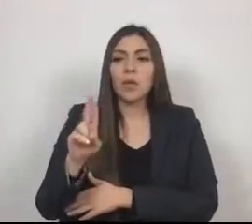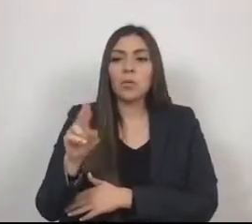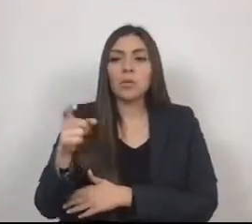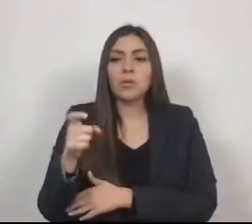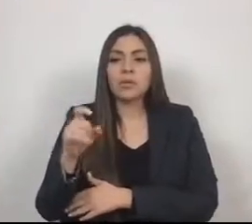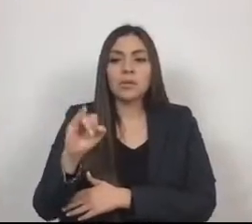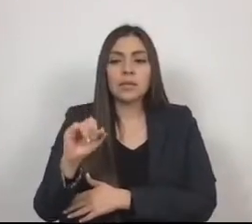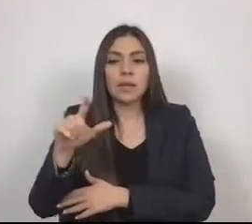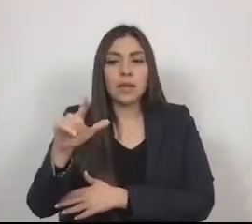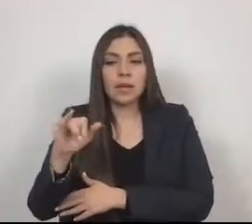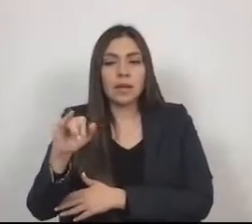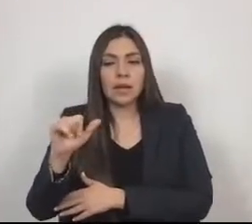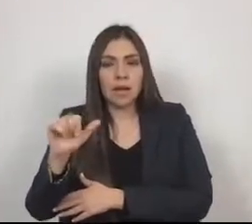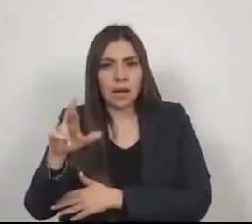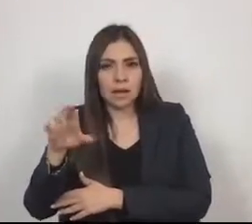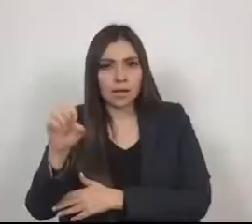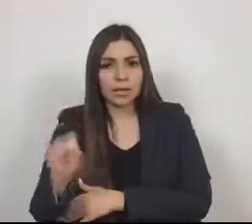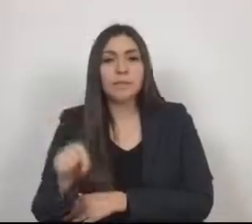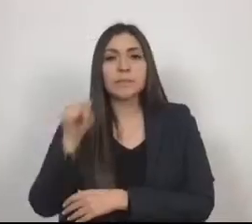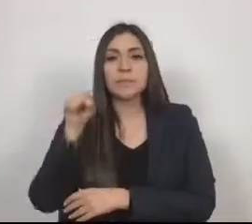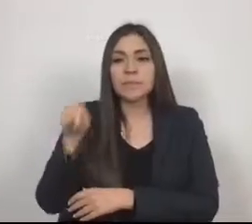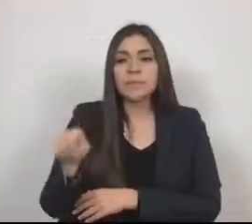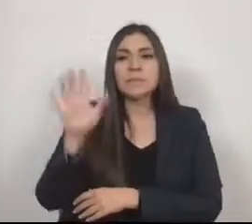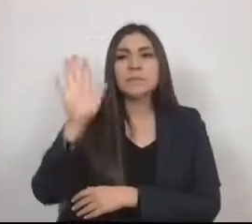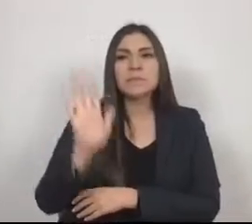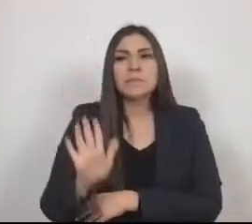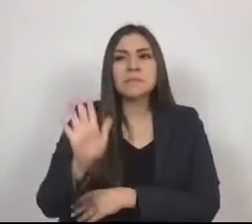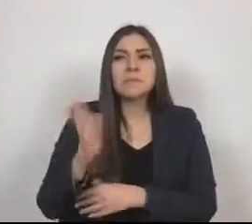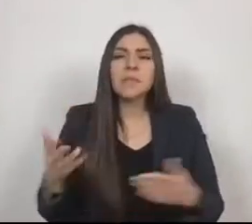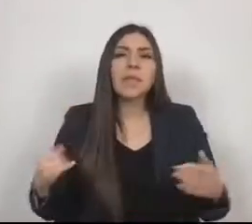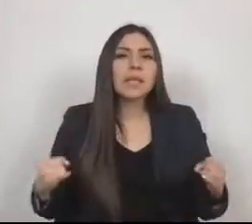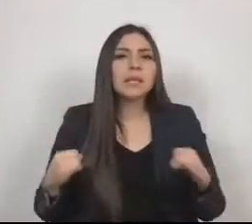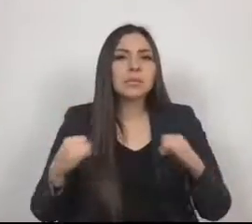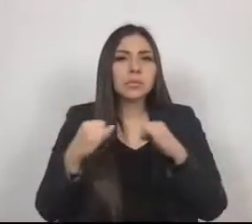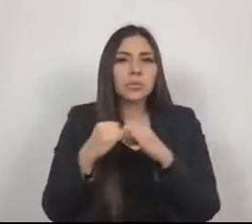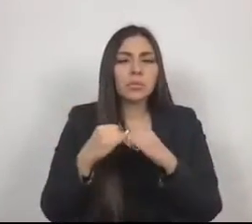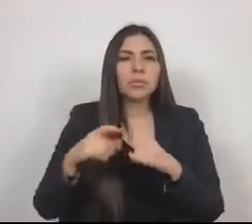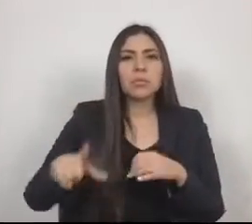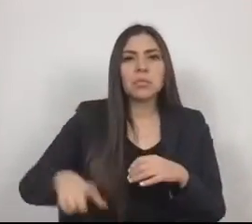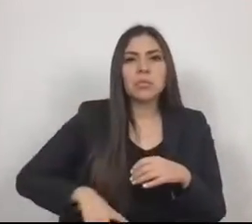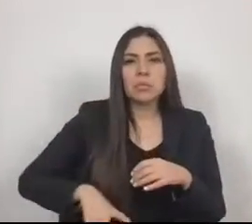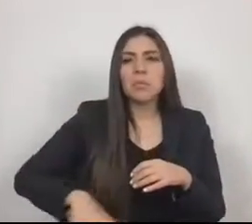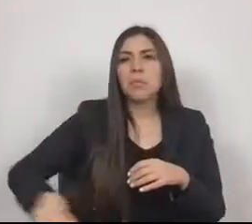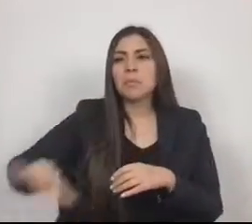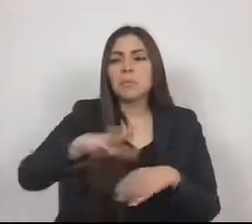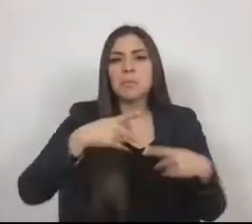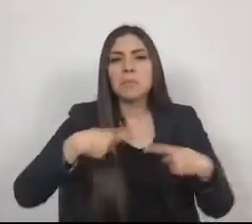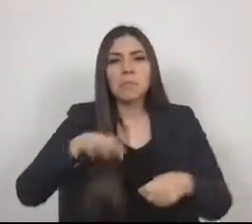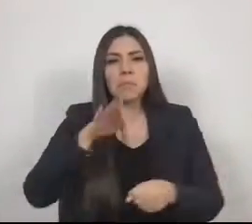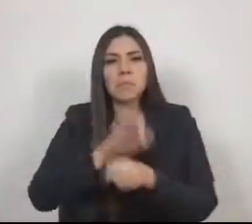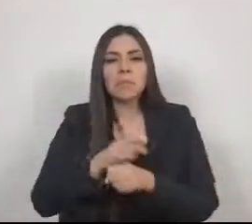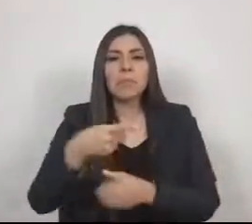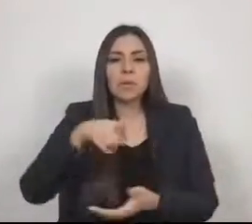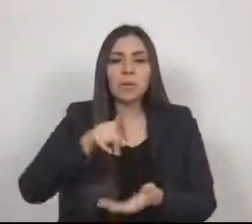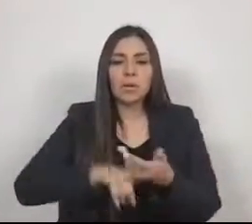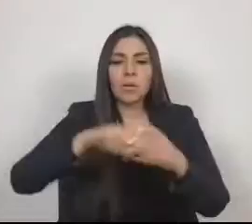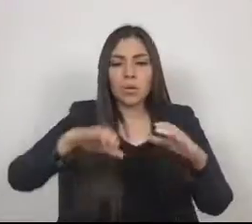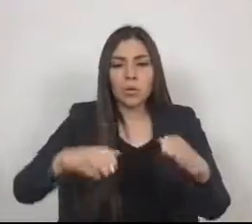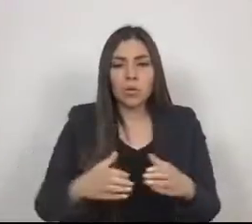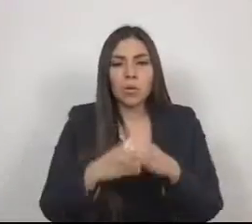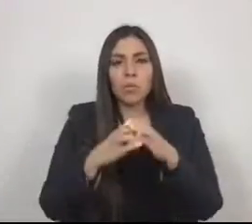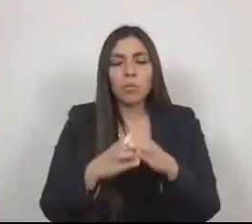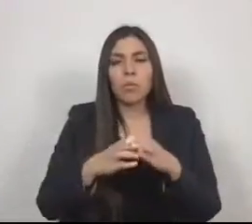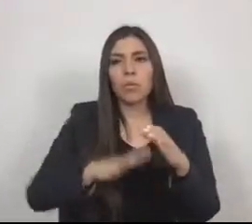auxiliares como instituciones públicos sociales al interior de la comunidad, delegación o análoga